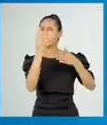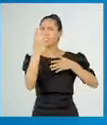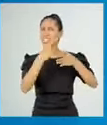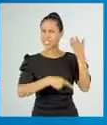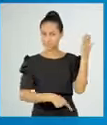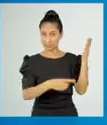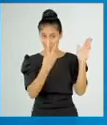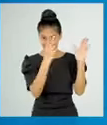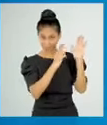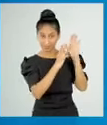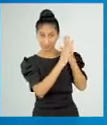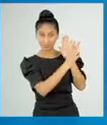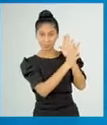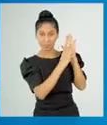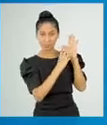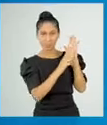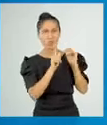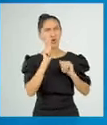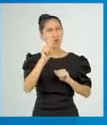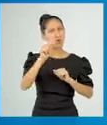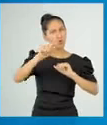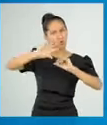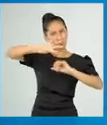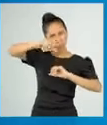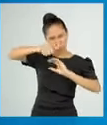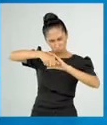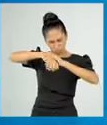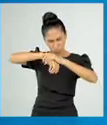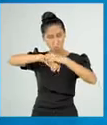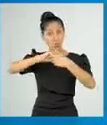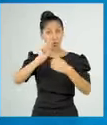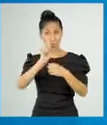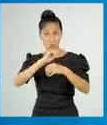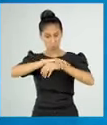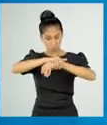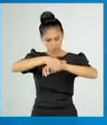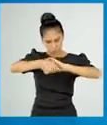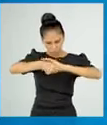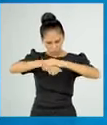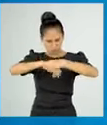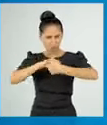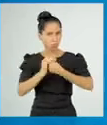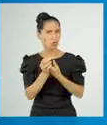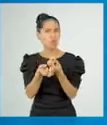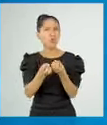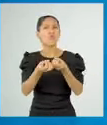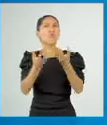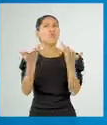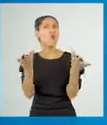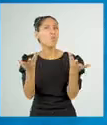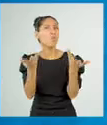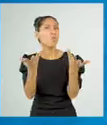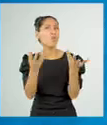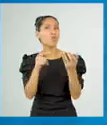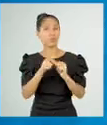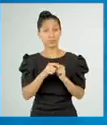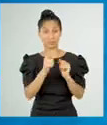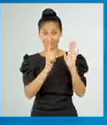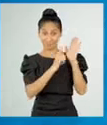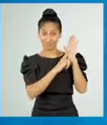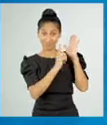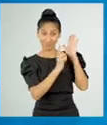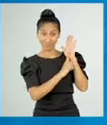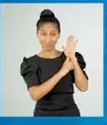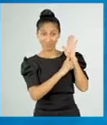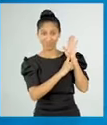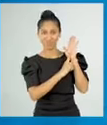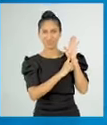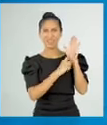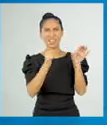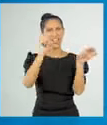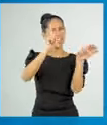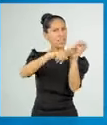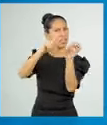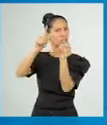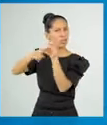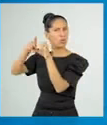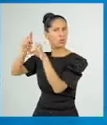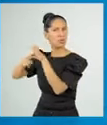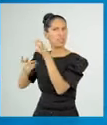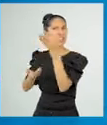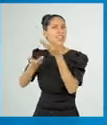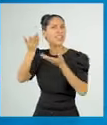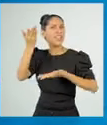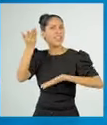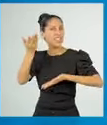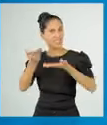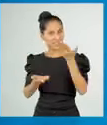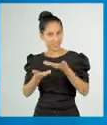vamos a ver cómo se elabora un jabón casero. Ingredientes. Grasa. Kilo y medio de manteca